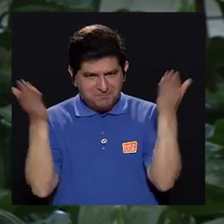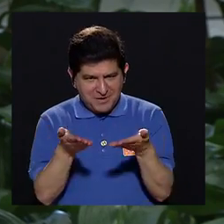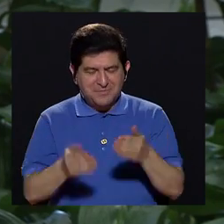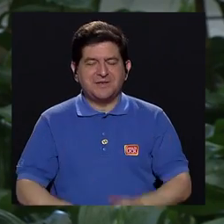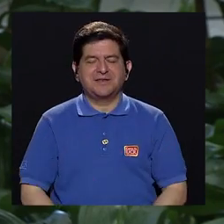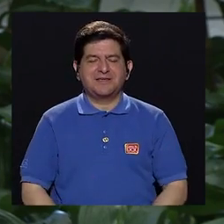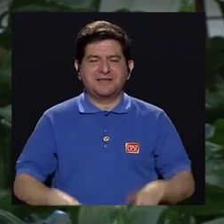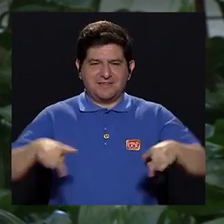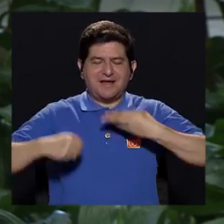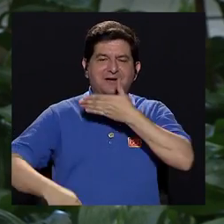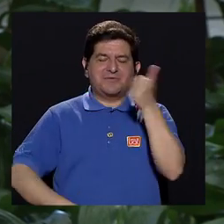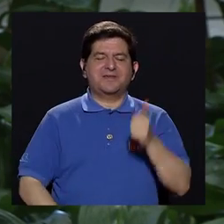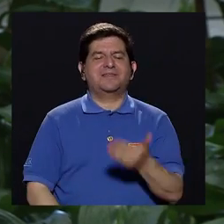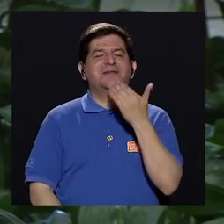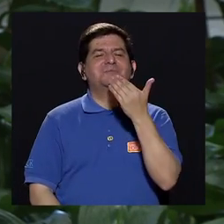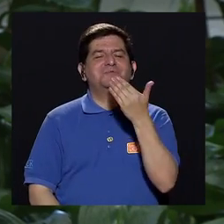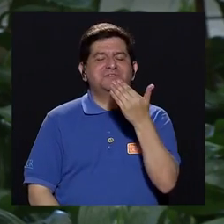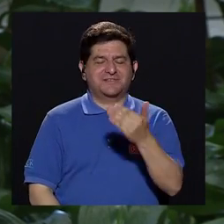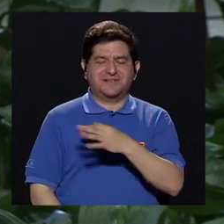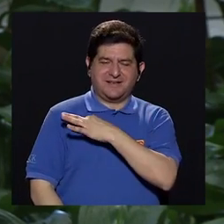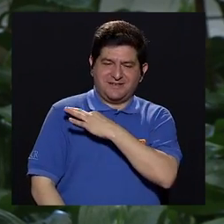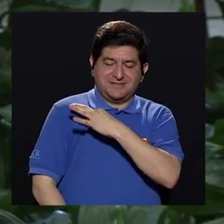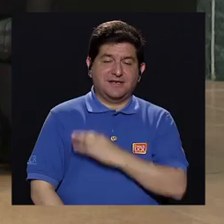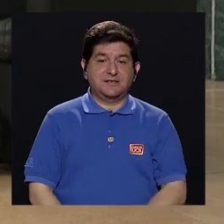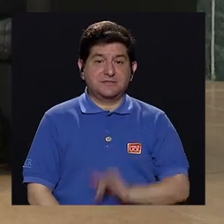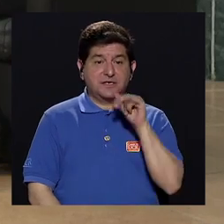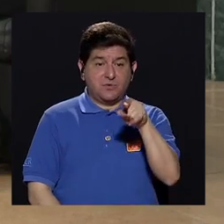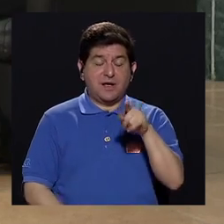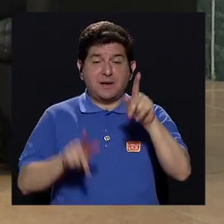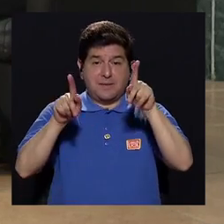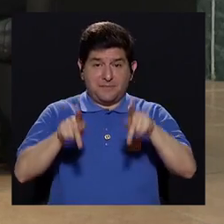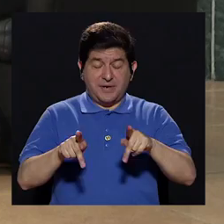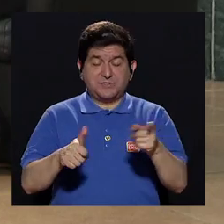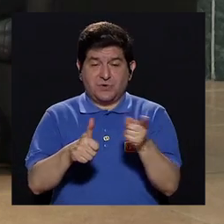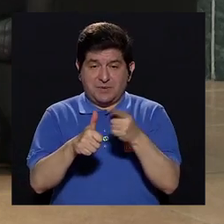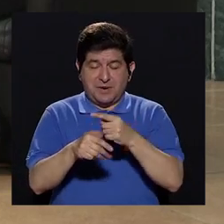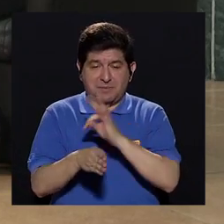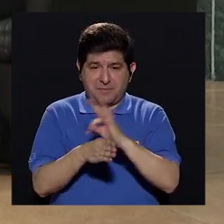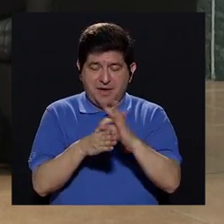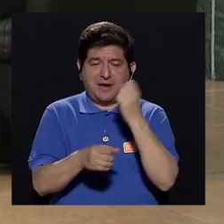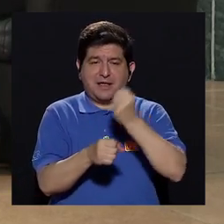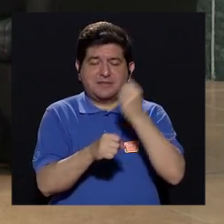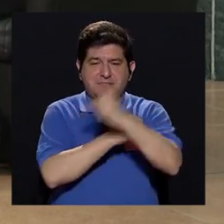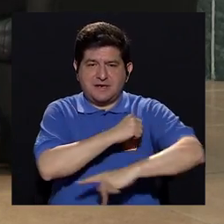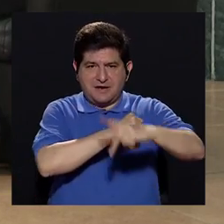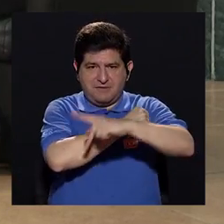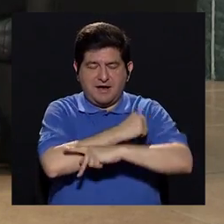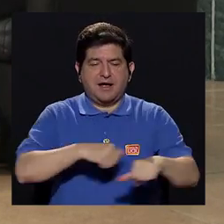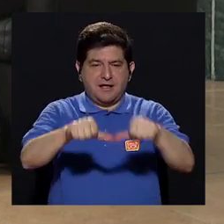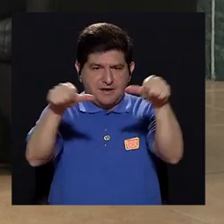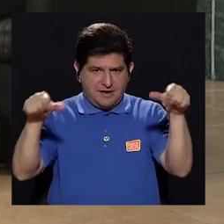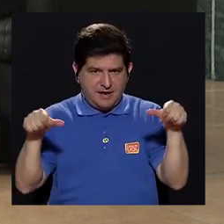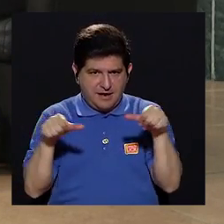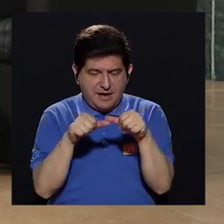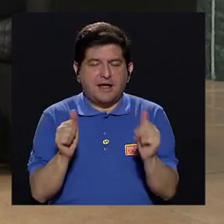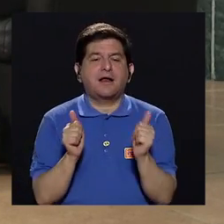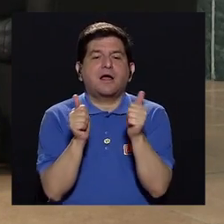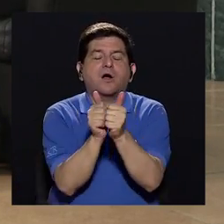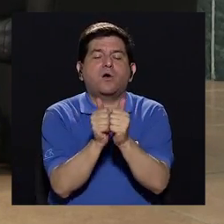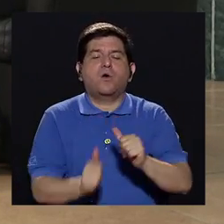Bienvenida a Vivir Mejor. Muchas gracias, muy amables por la invitación. Además que es de las primeras terapeutas que trabajó en el país, en esta área,